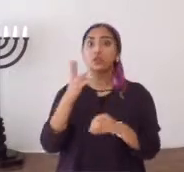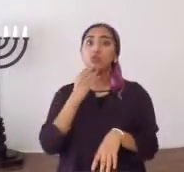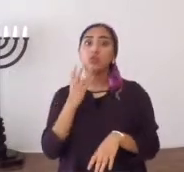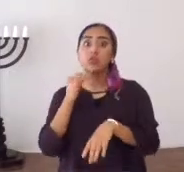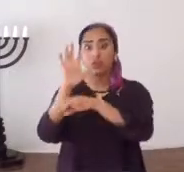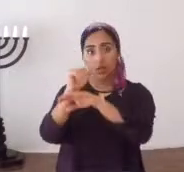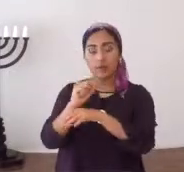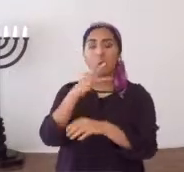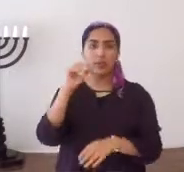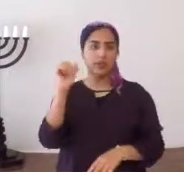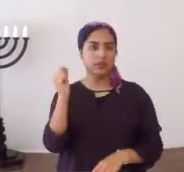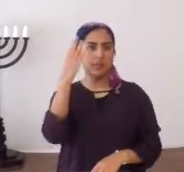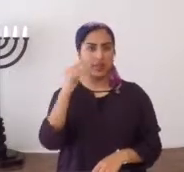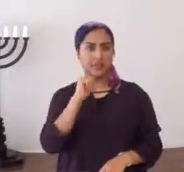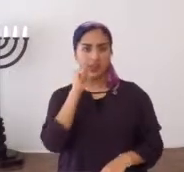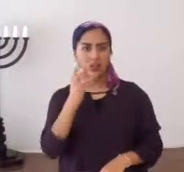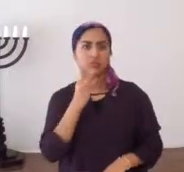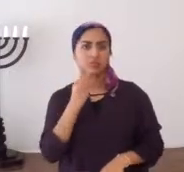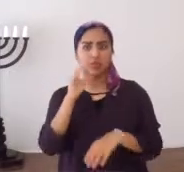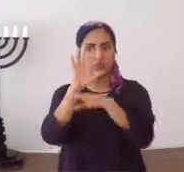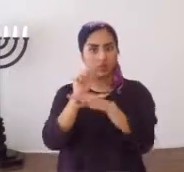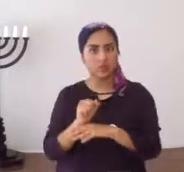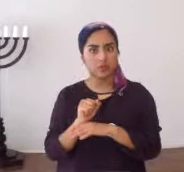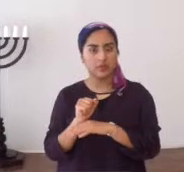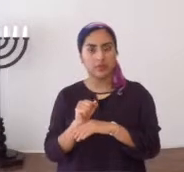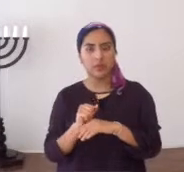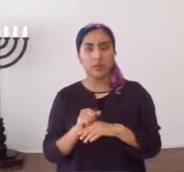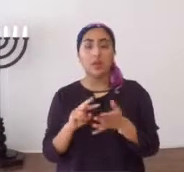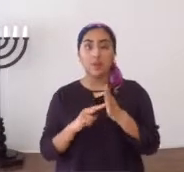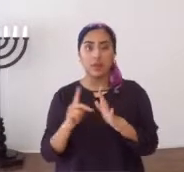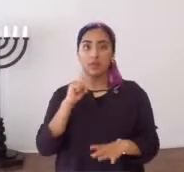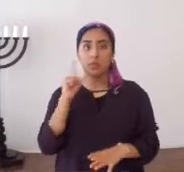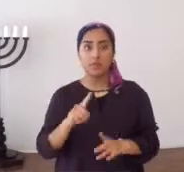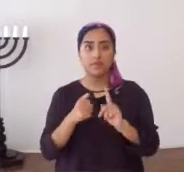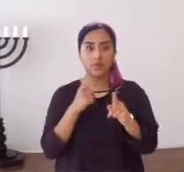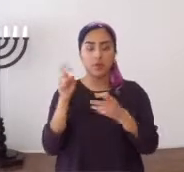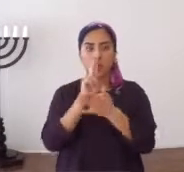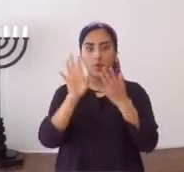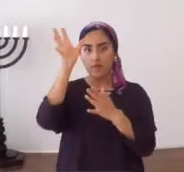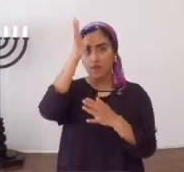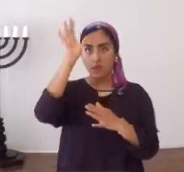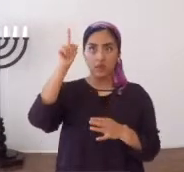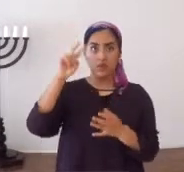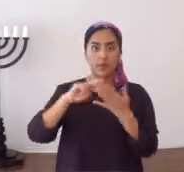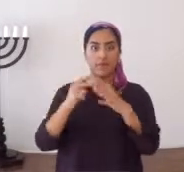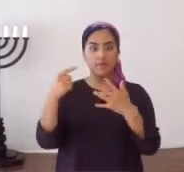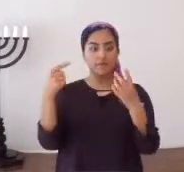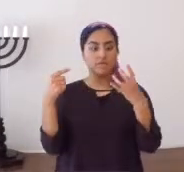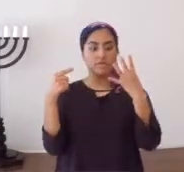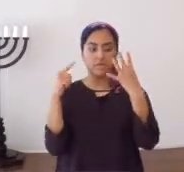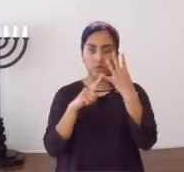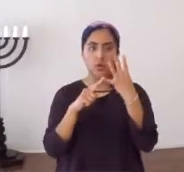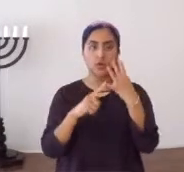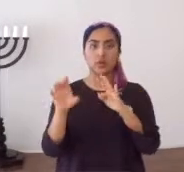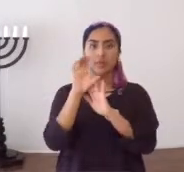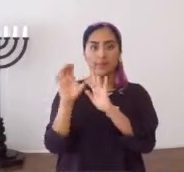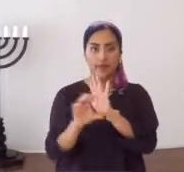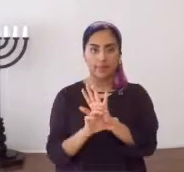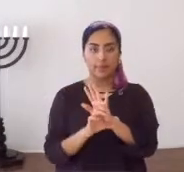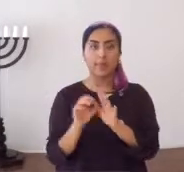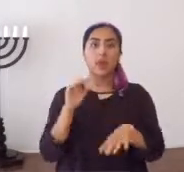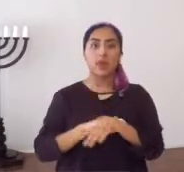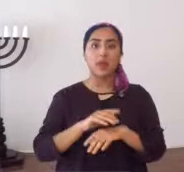enseñar costumbres judías, y el Shabbat, no es ninguna costumbre judía, es una orden del Padre Eterno, y es el cuarto